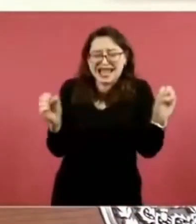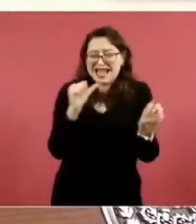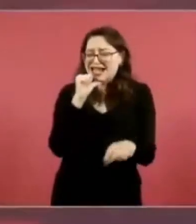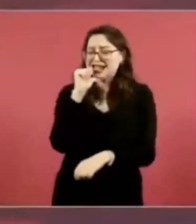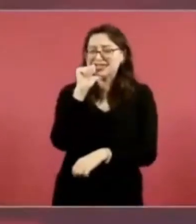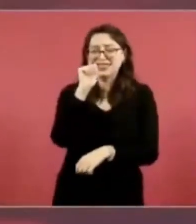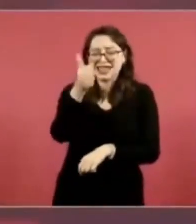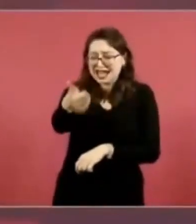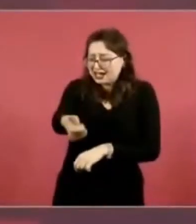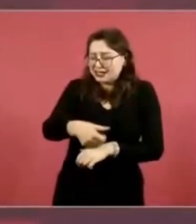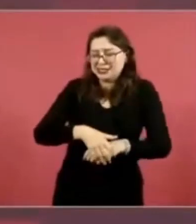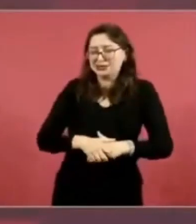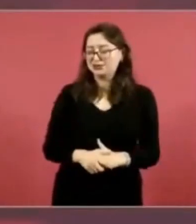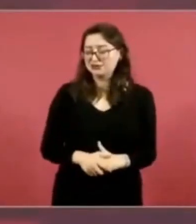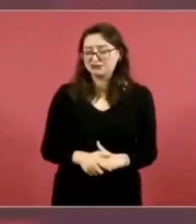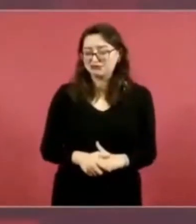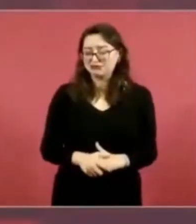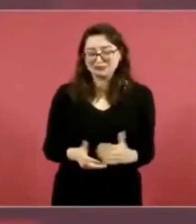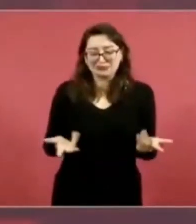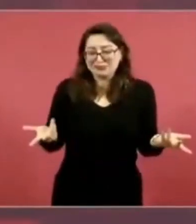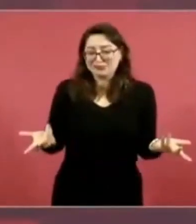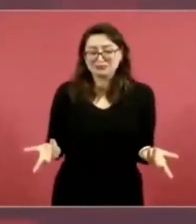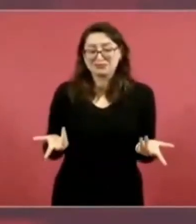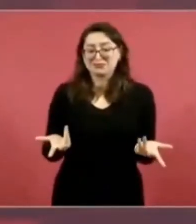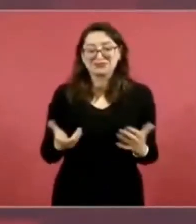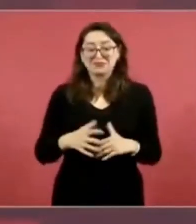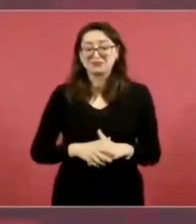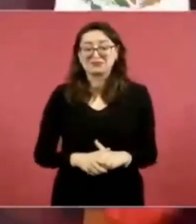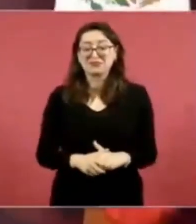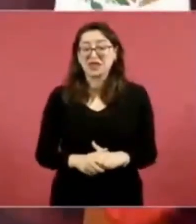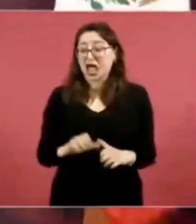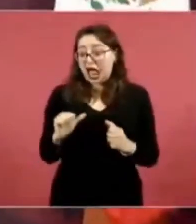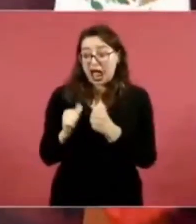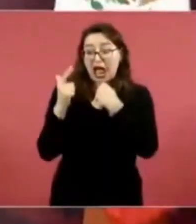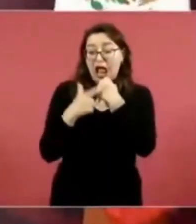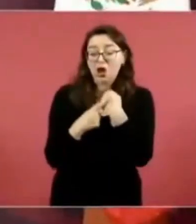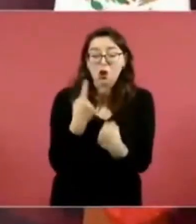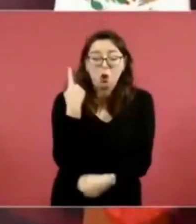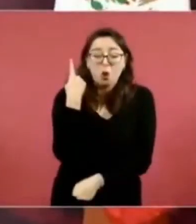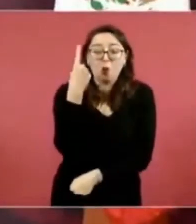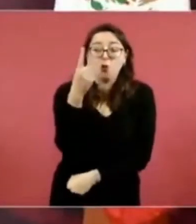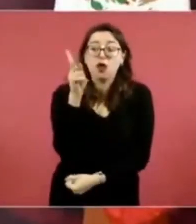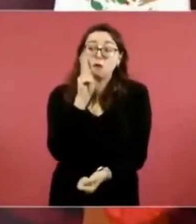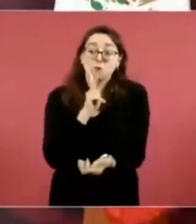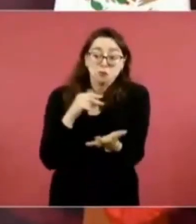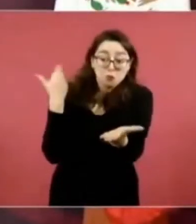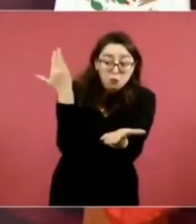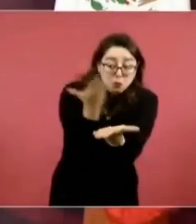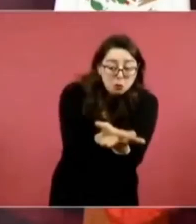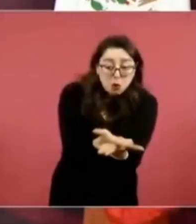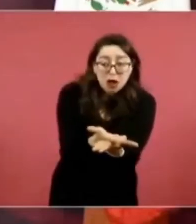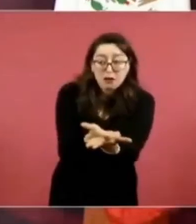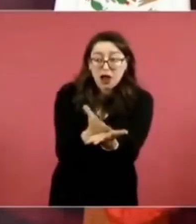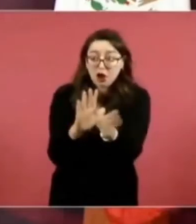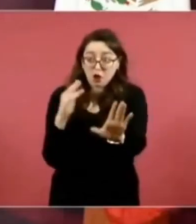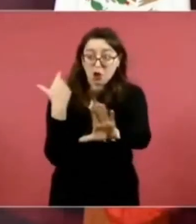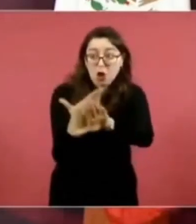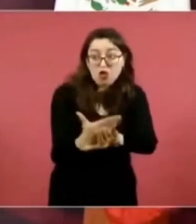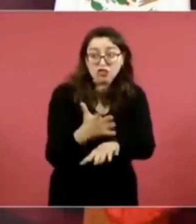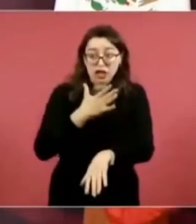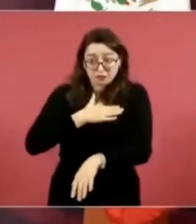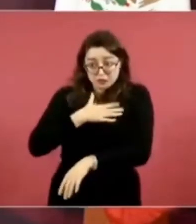Y no hay ninguna prueba que mi hijo